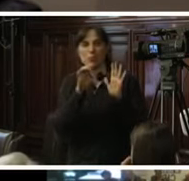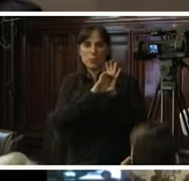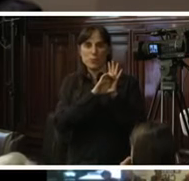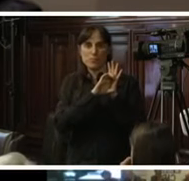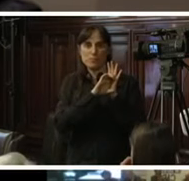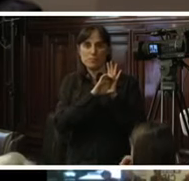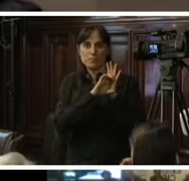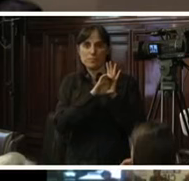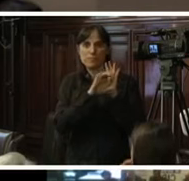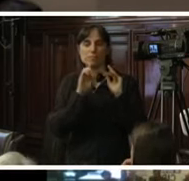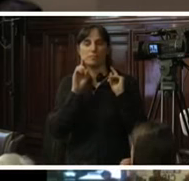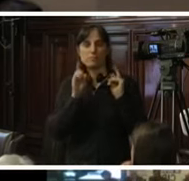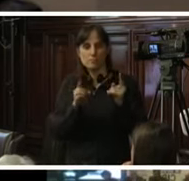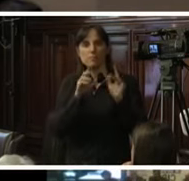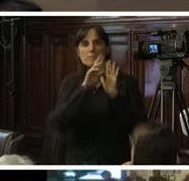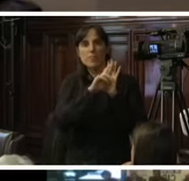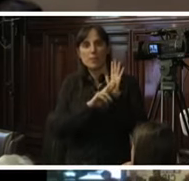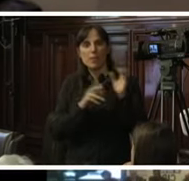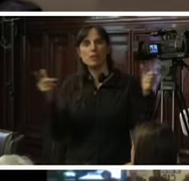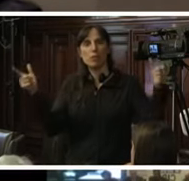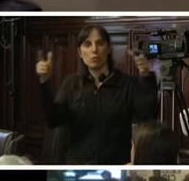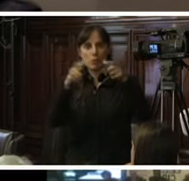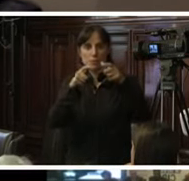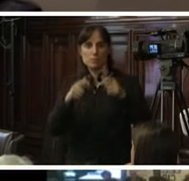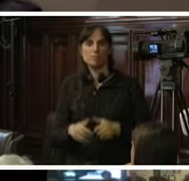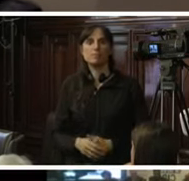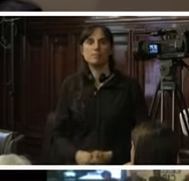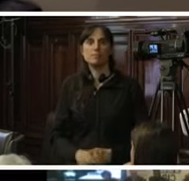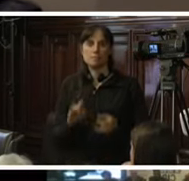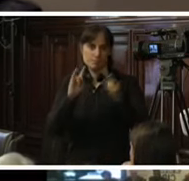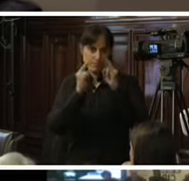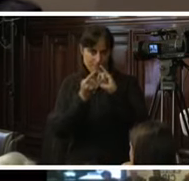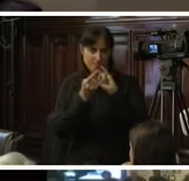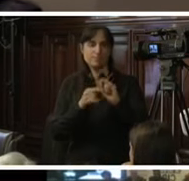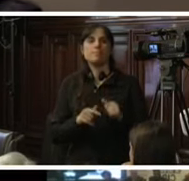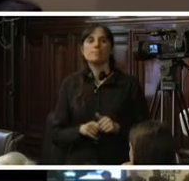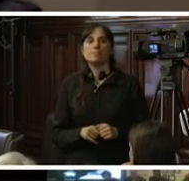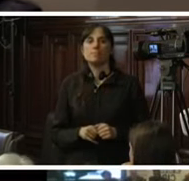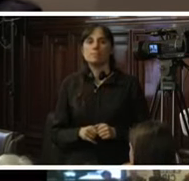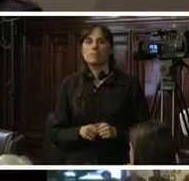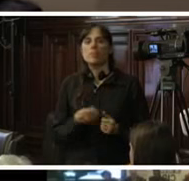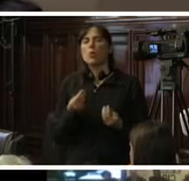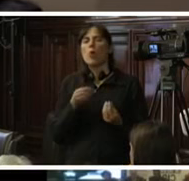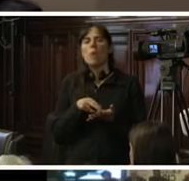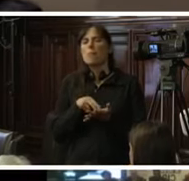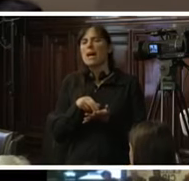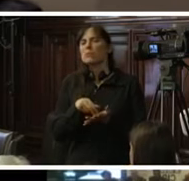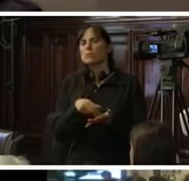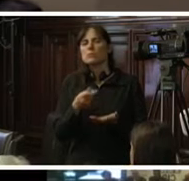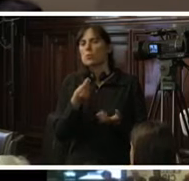en el reglamento del Congreso. Los pasos que se siguen